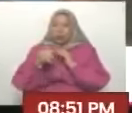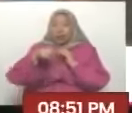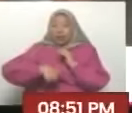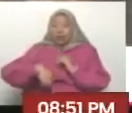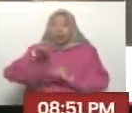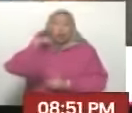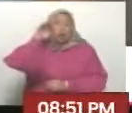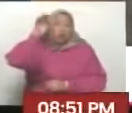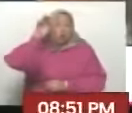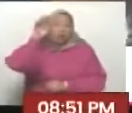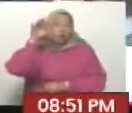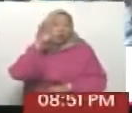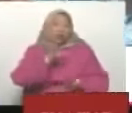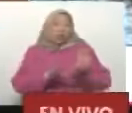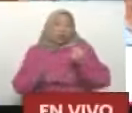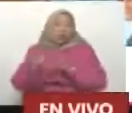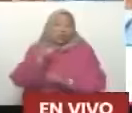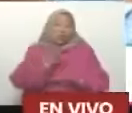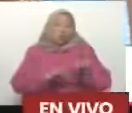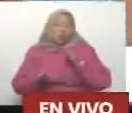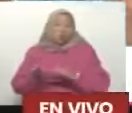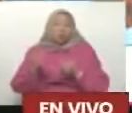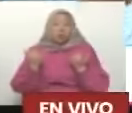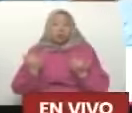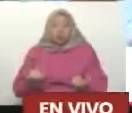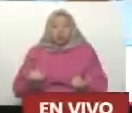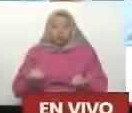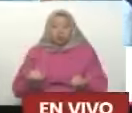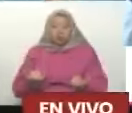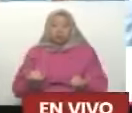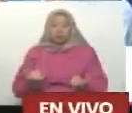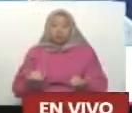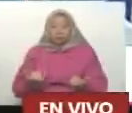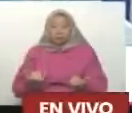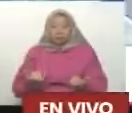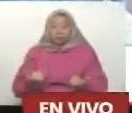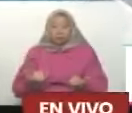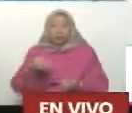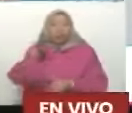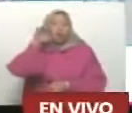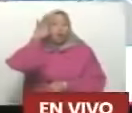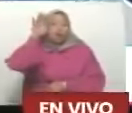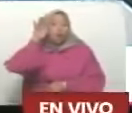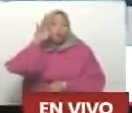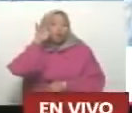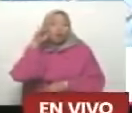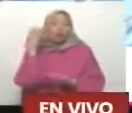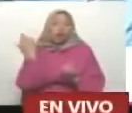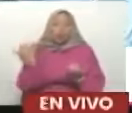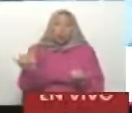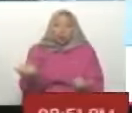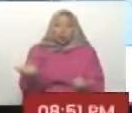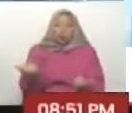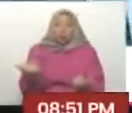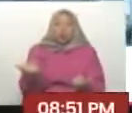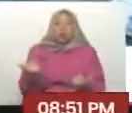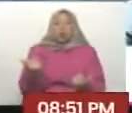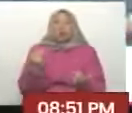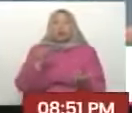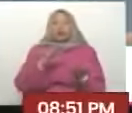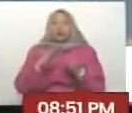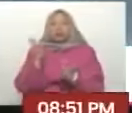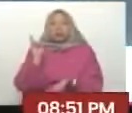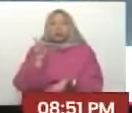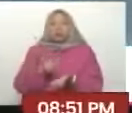Así es, presidente. Los científicos del futuro están acá desde las costas